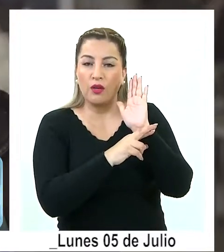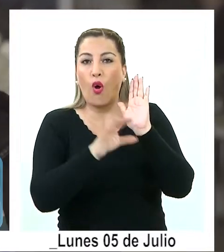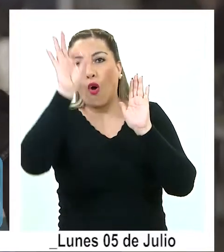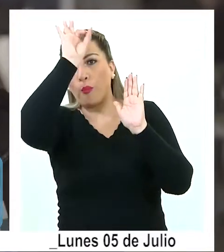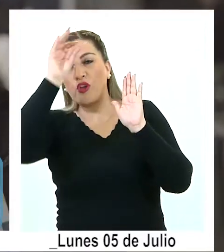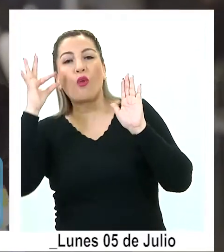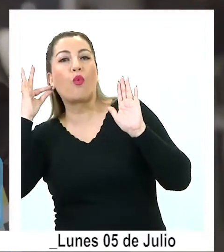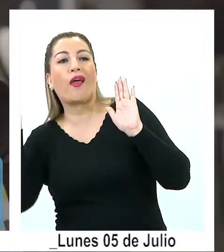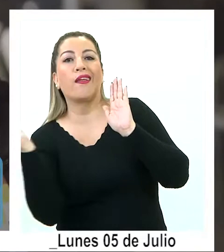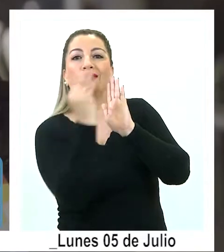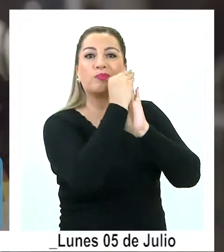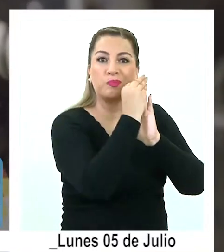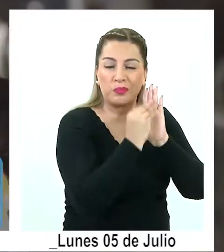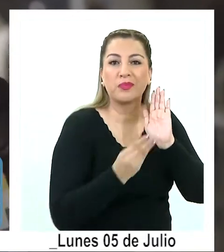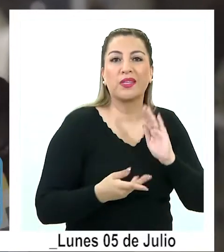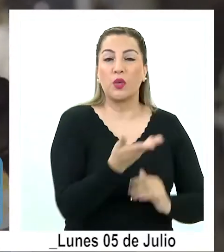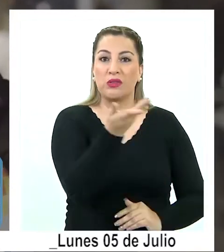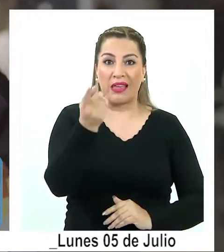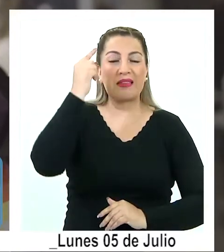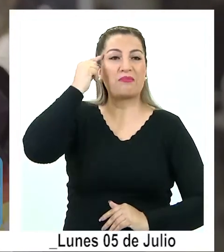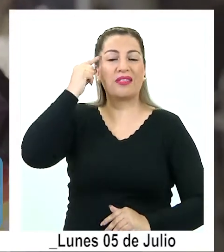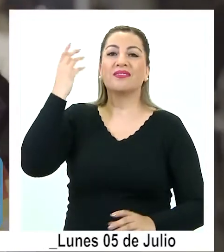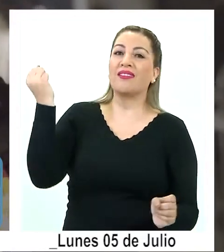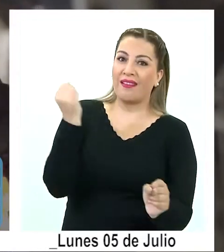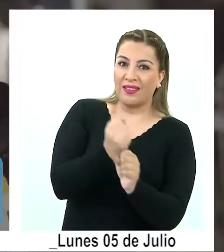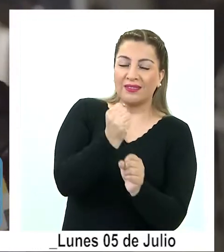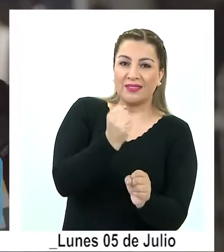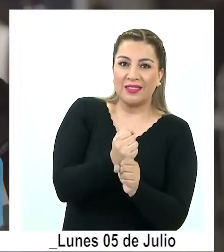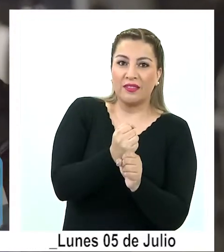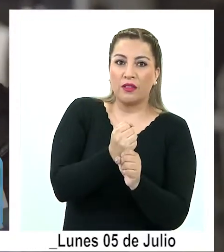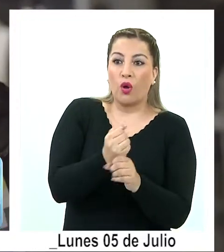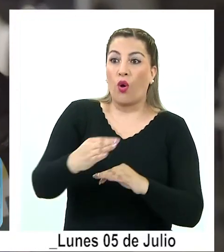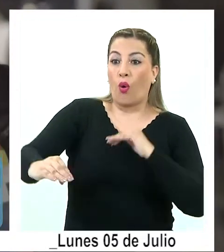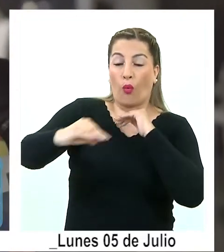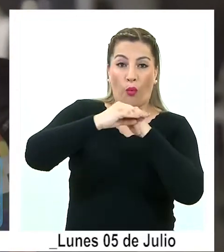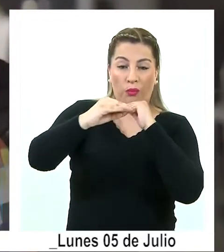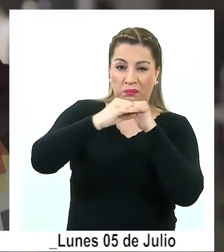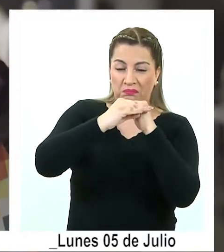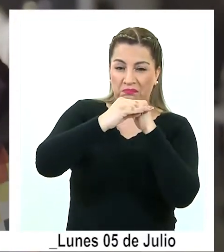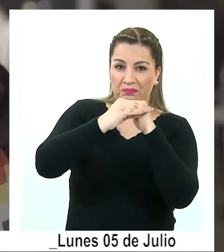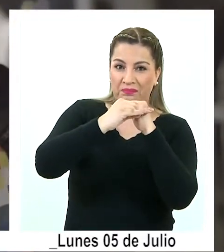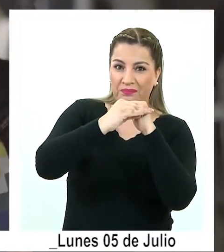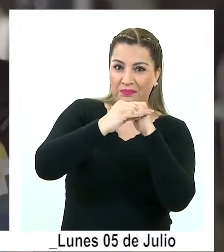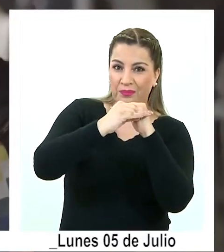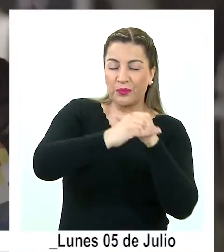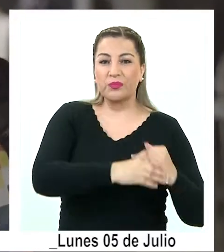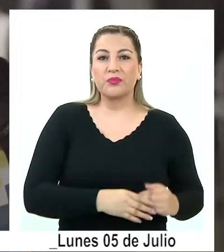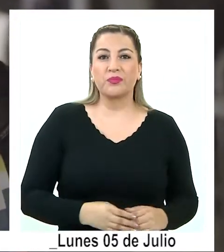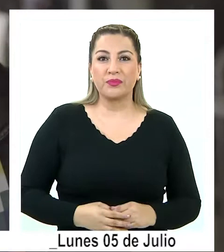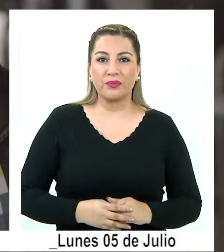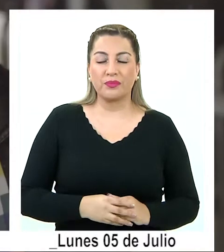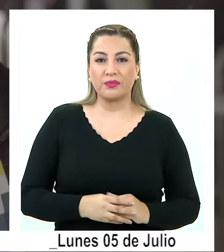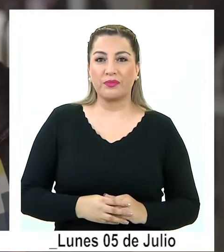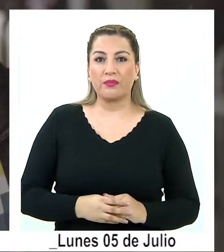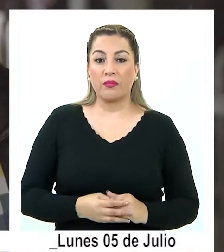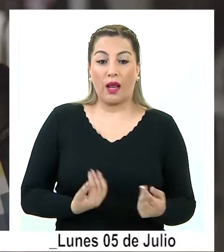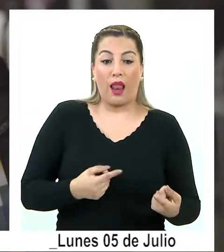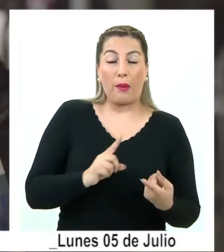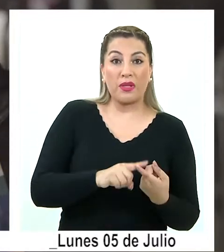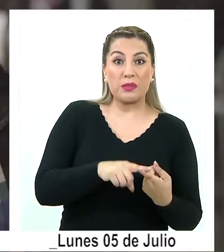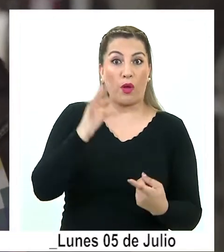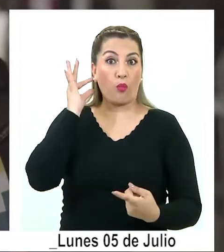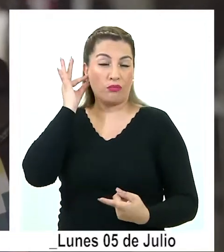perspectiva feminista de manera que se consideren las labores que igualan, que pretenden igualar la